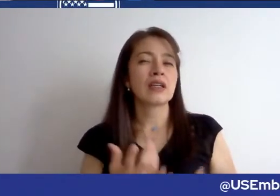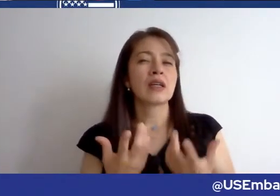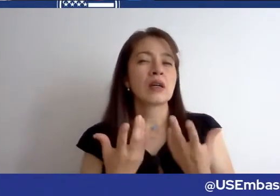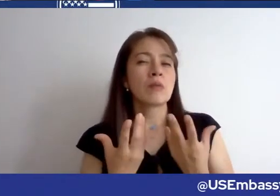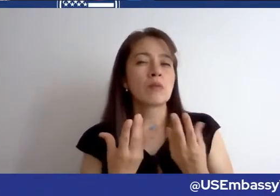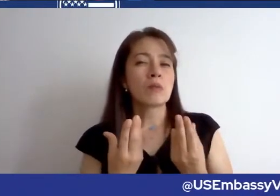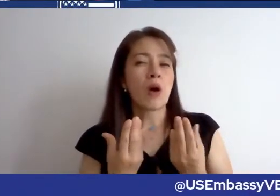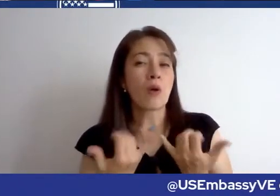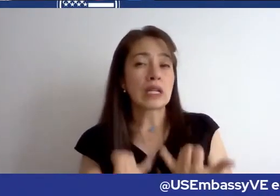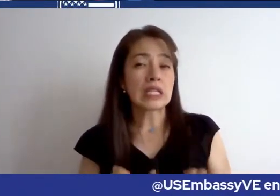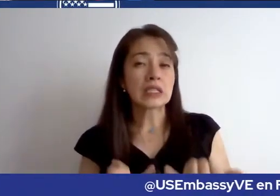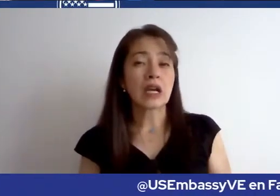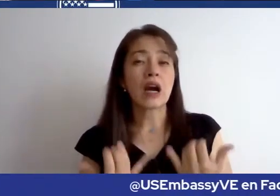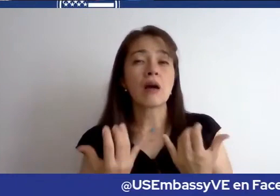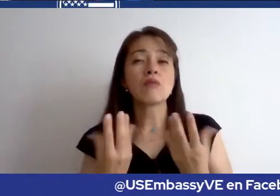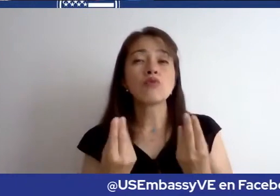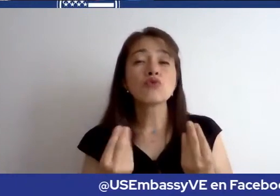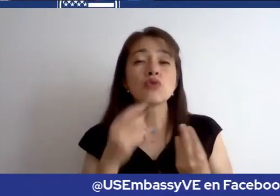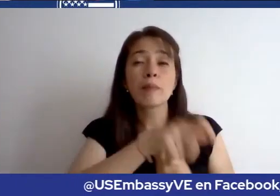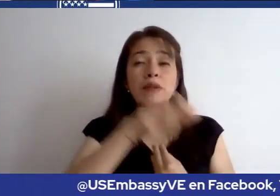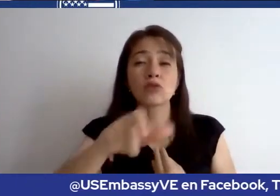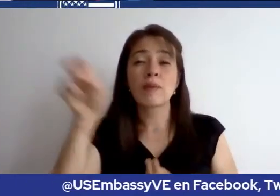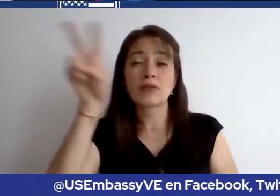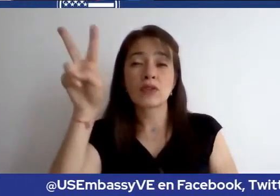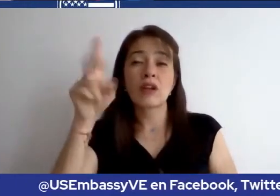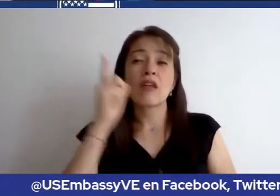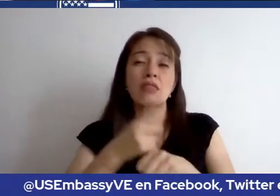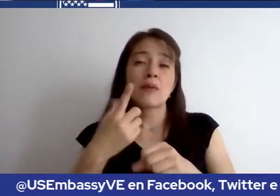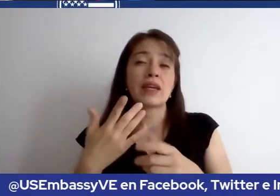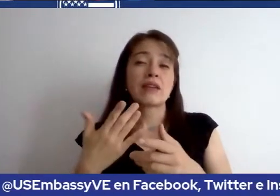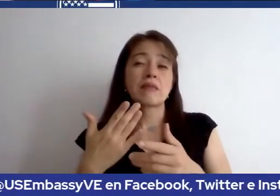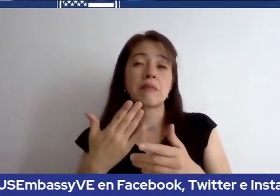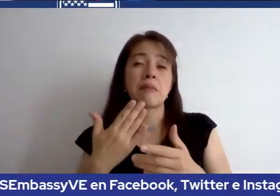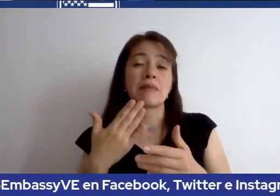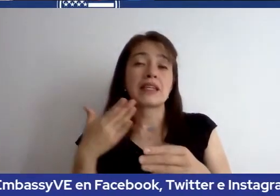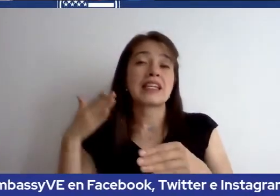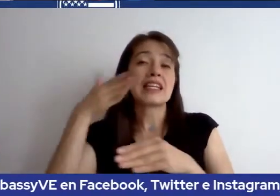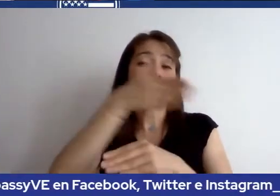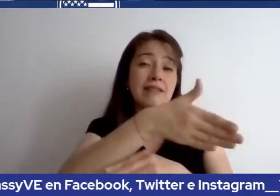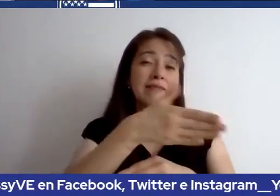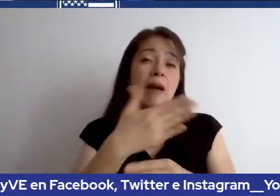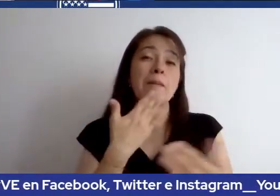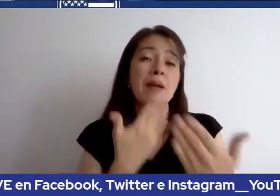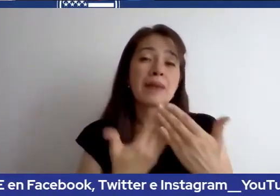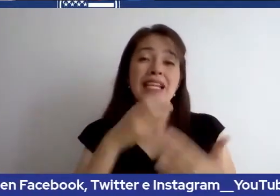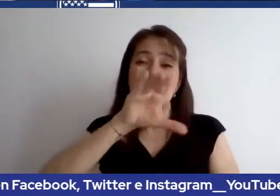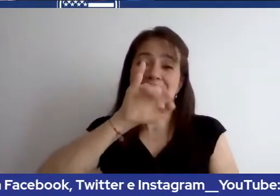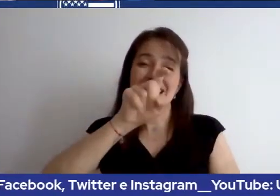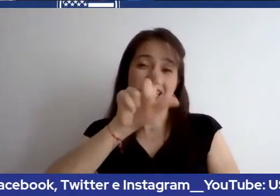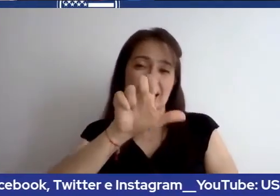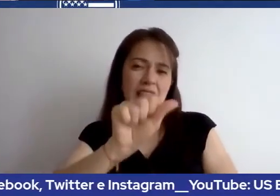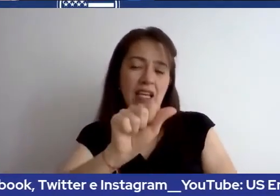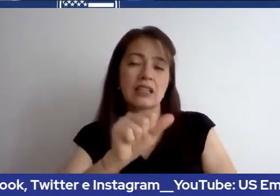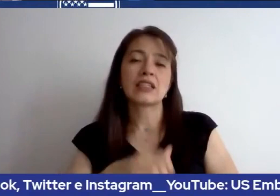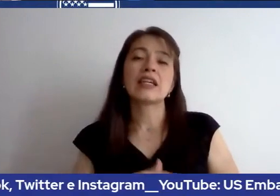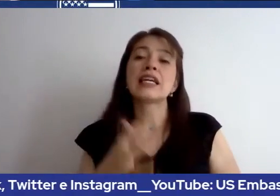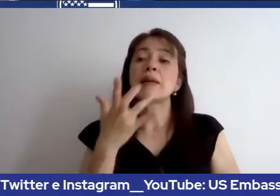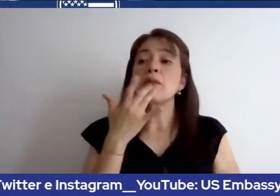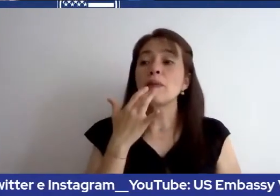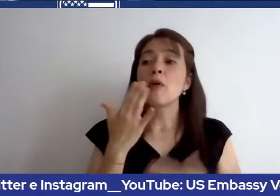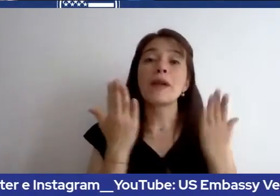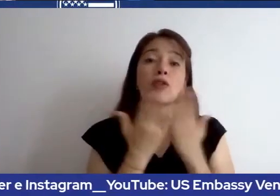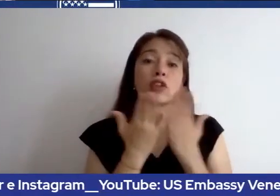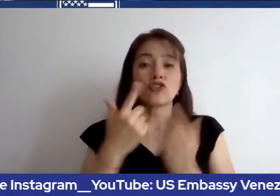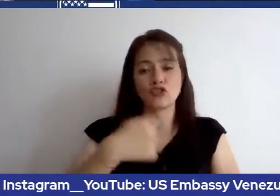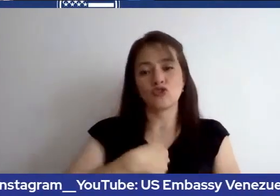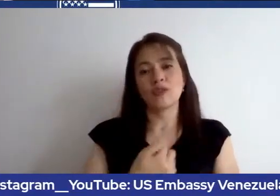especialmente de venezuela tiene que presentarse en vivo y para para los alumnos como yo trabajo en la